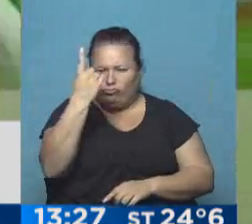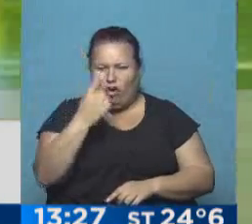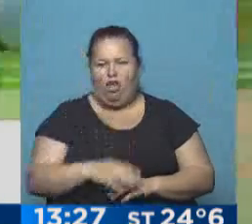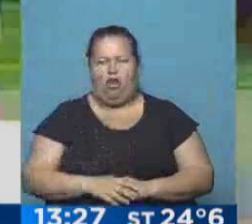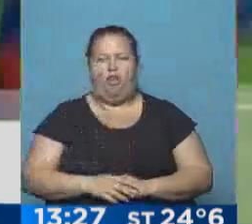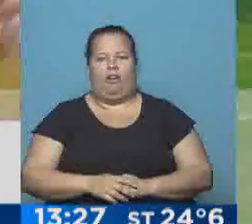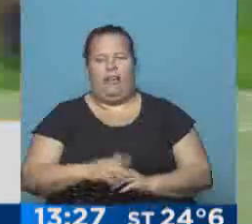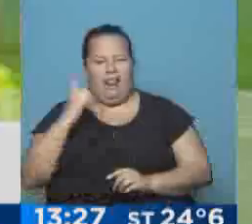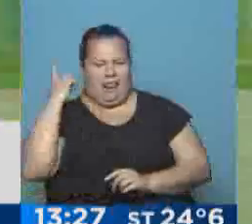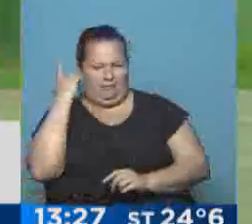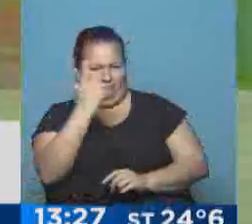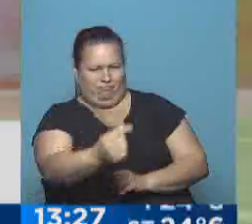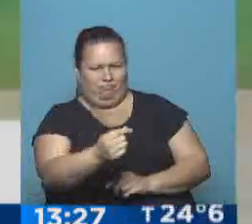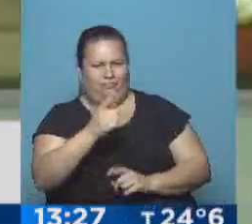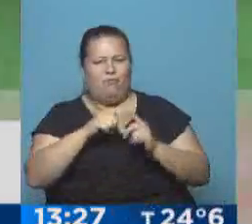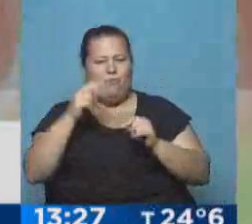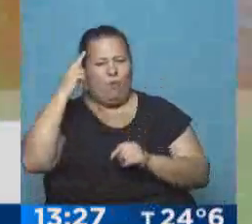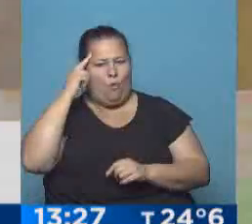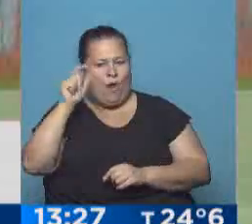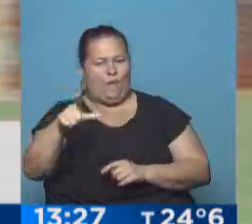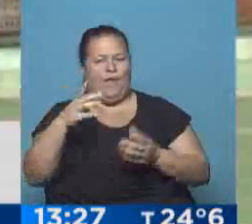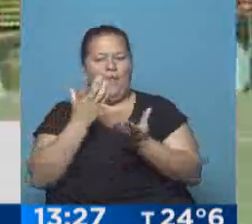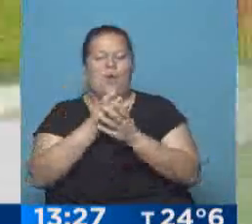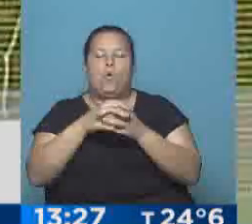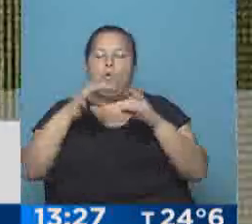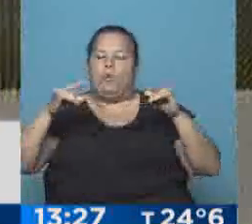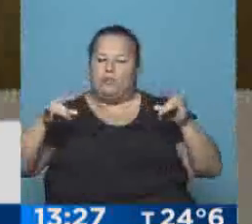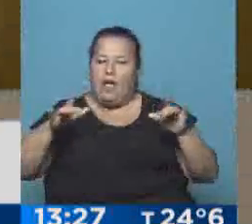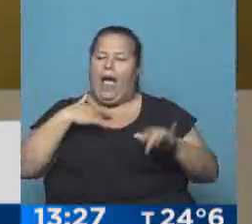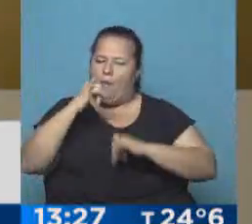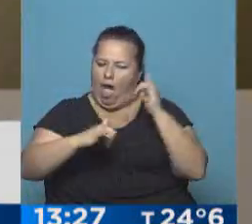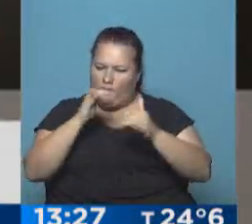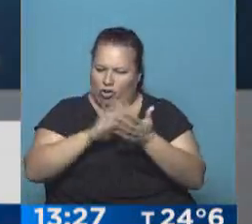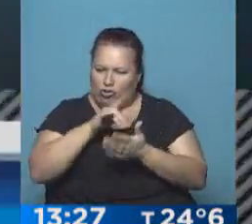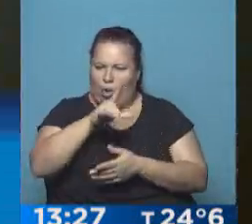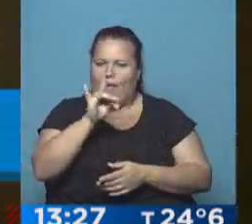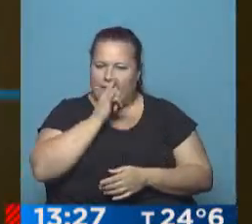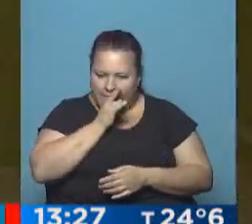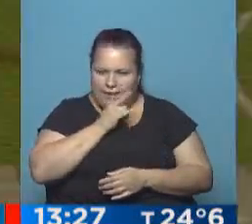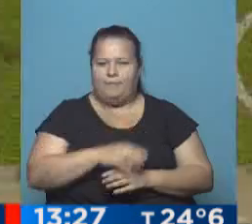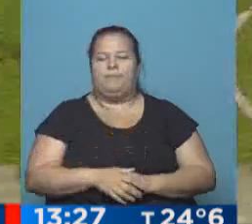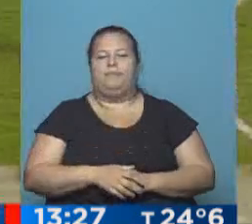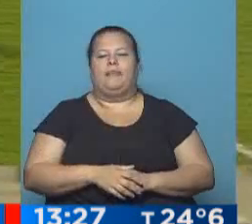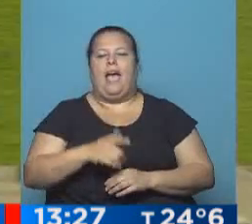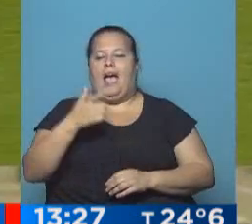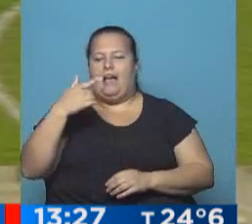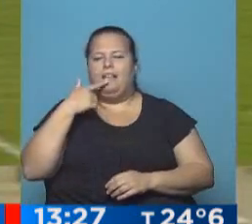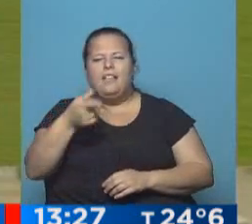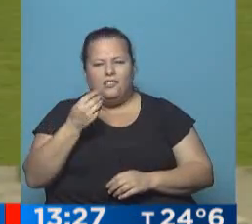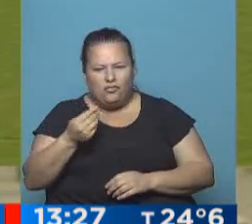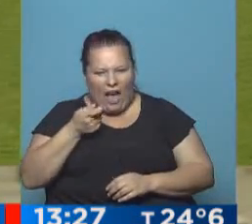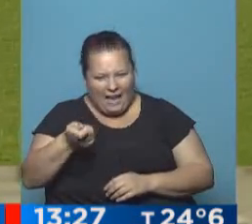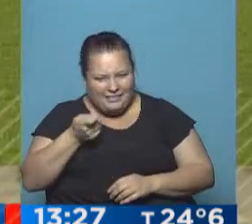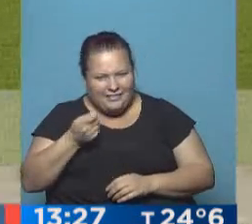Trancaso largo, el del 9 del equipo de Caruso Lombardi, ahora en un ratito se lo voy a contar. Ganó Arsenal. Y esto,